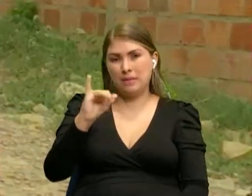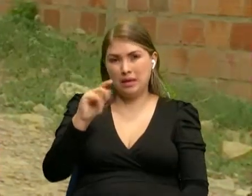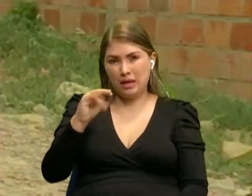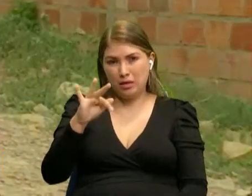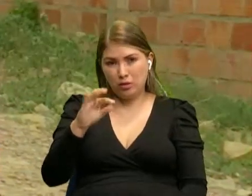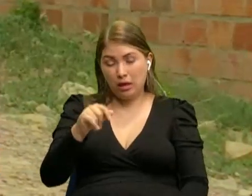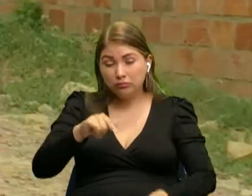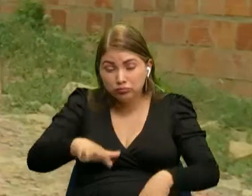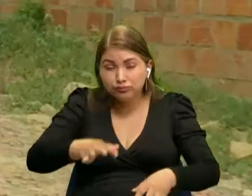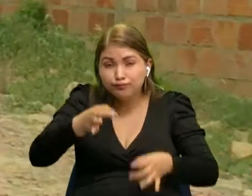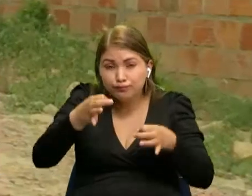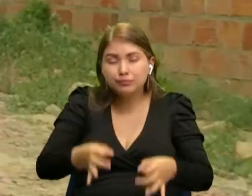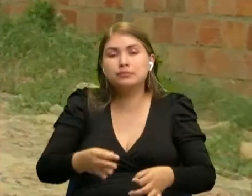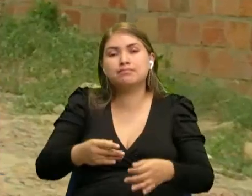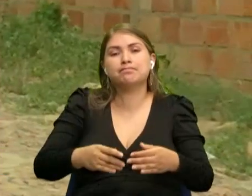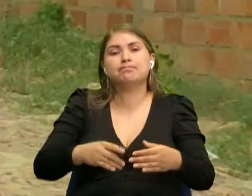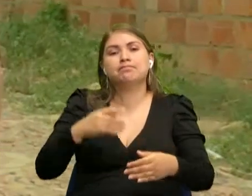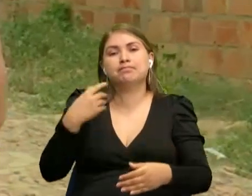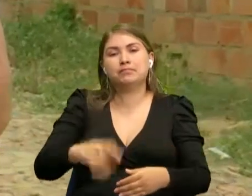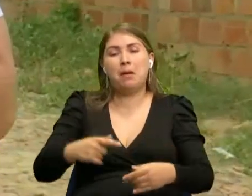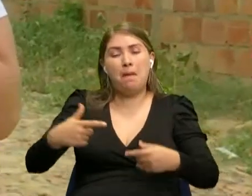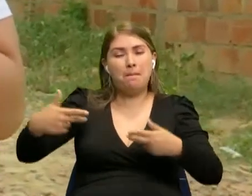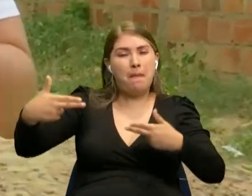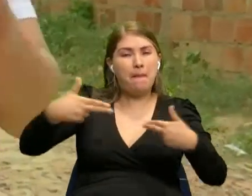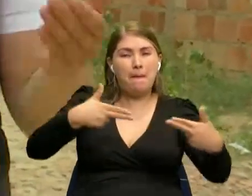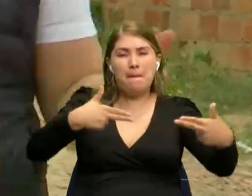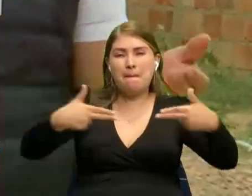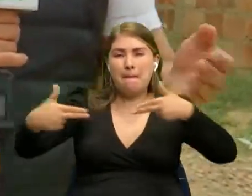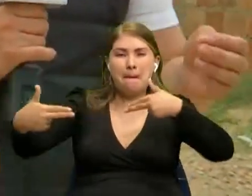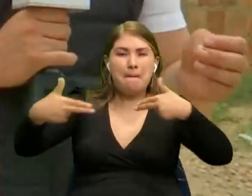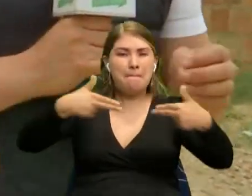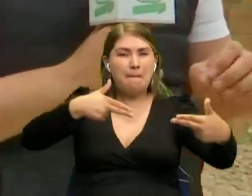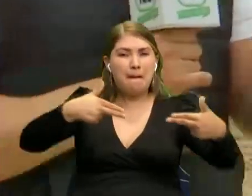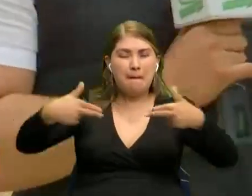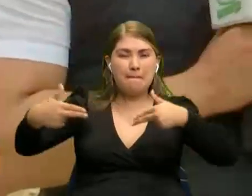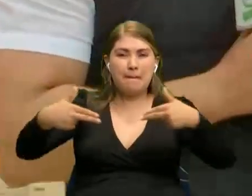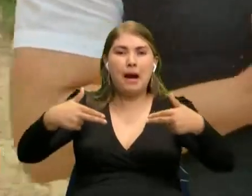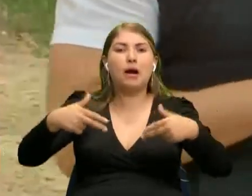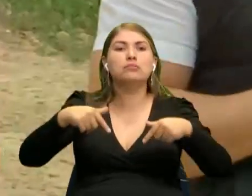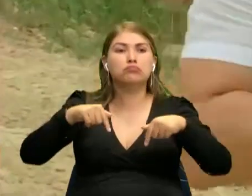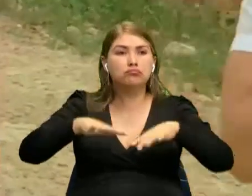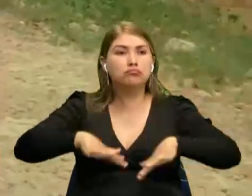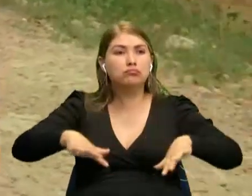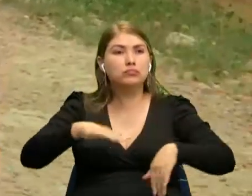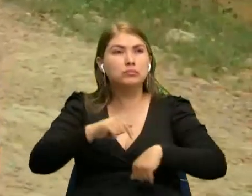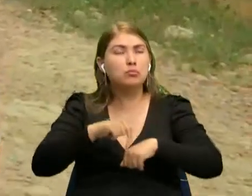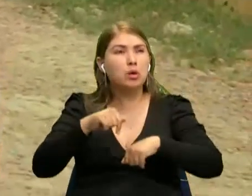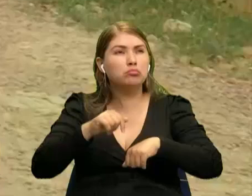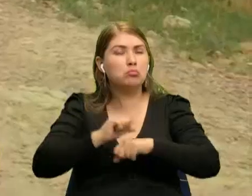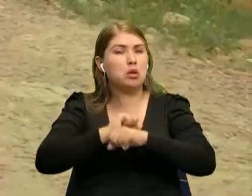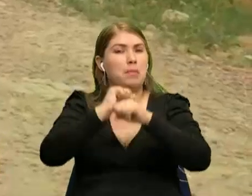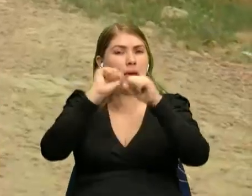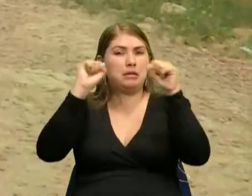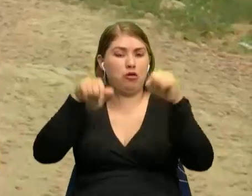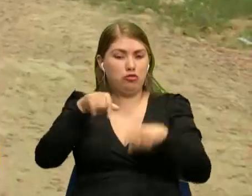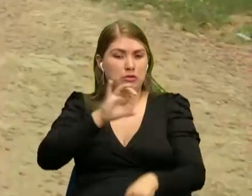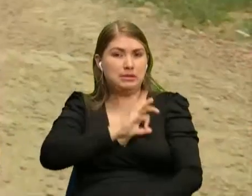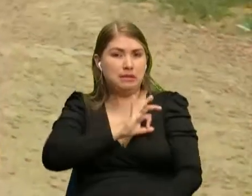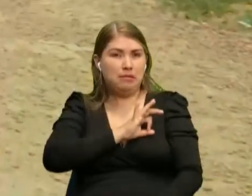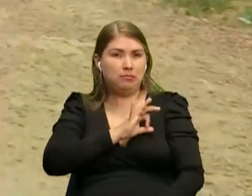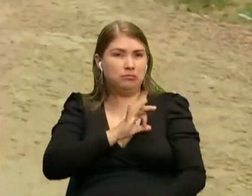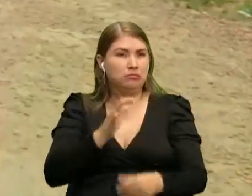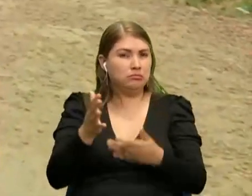Estamos en el lugar exacto en donde se presentó el intercambio de disparos o la balacera, que se registró a primeras horas de la mañana de este sábado,